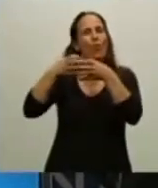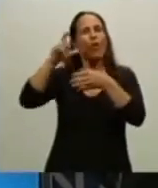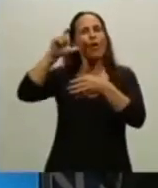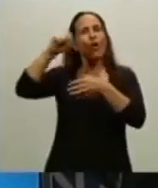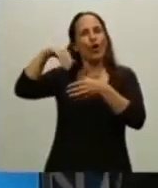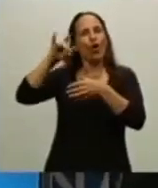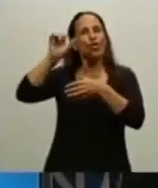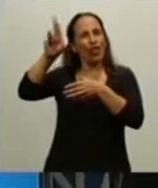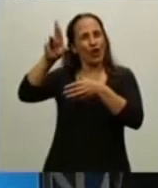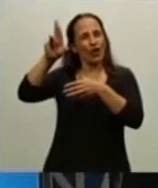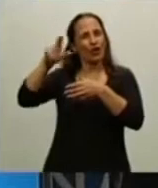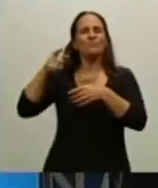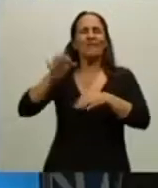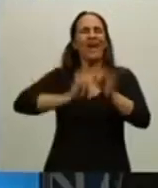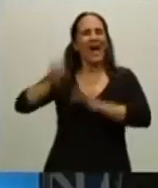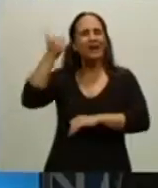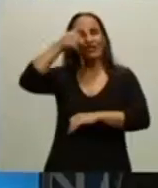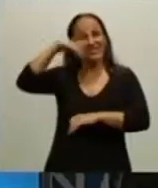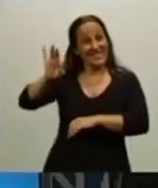que allá por los años 60